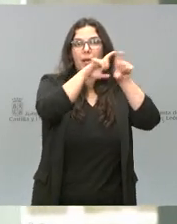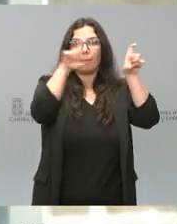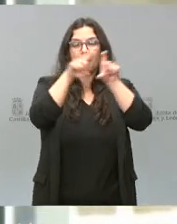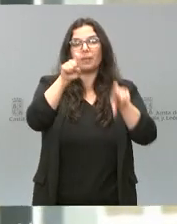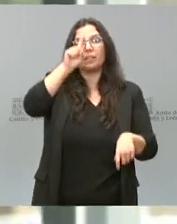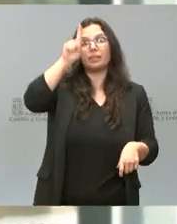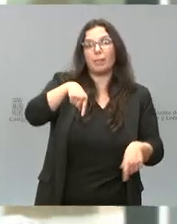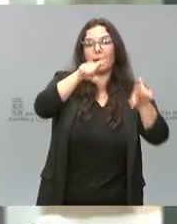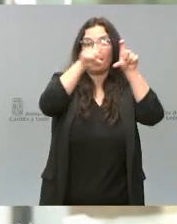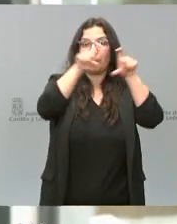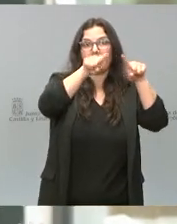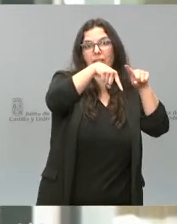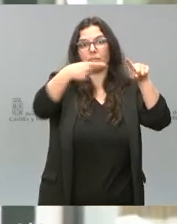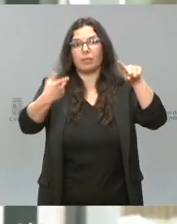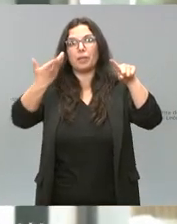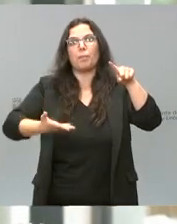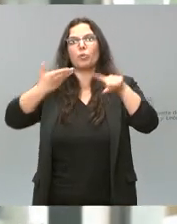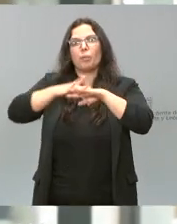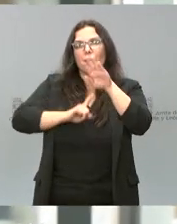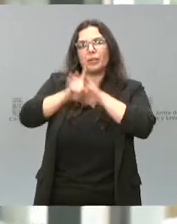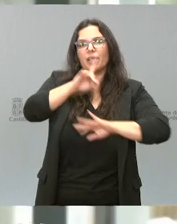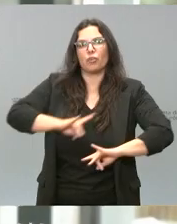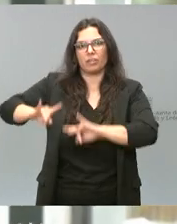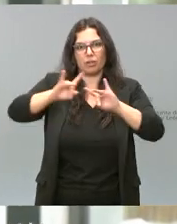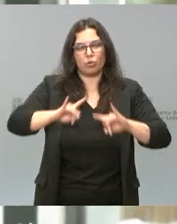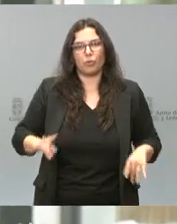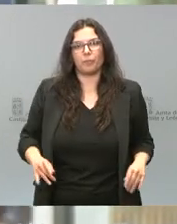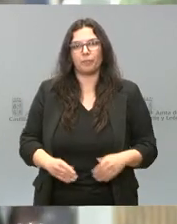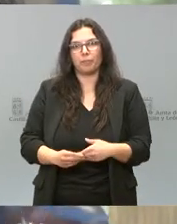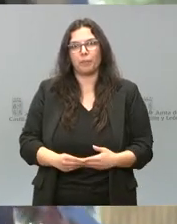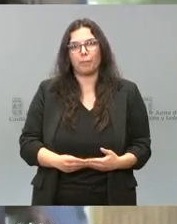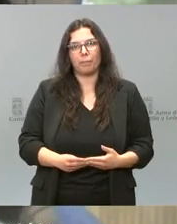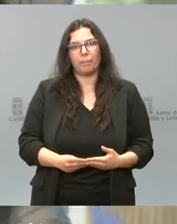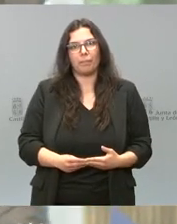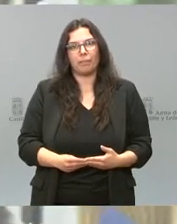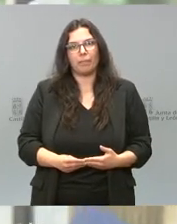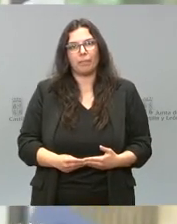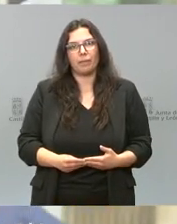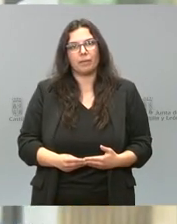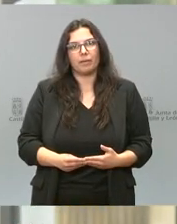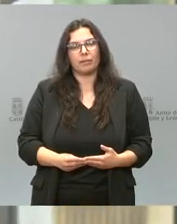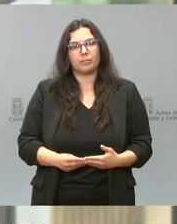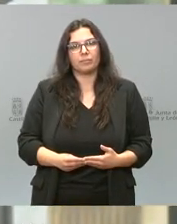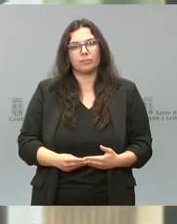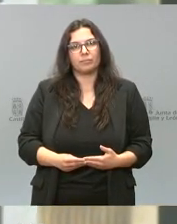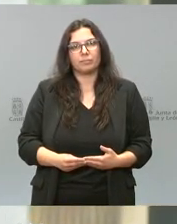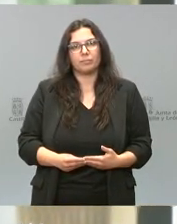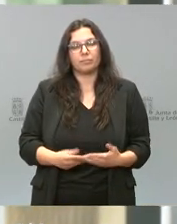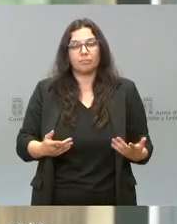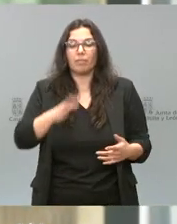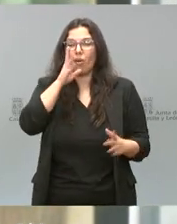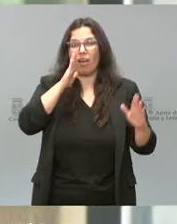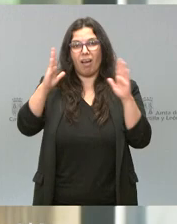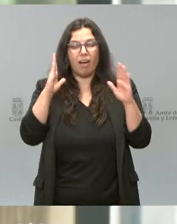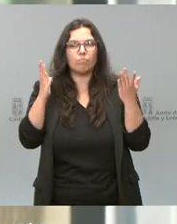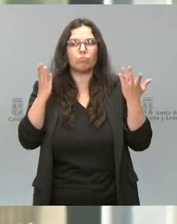tienen las empresas sobre todo para el desarrollo del territorio. Y es que en tiempos de incertidumbres en los que vivimos y en los que nos